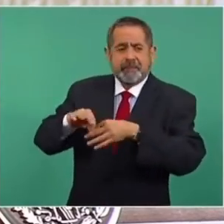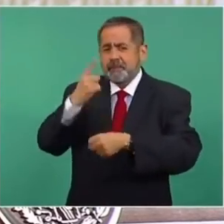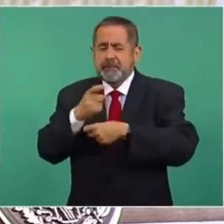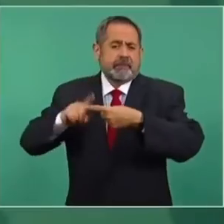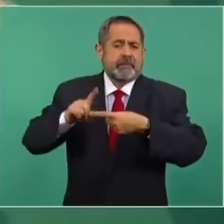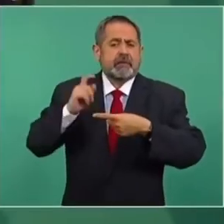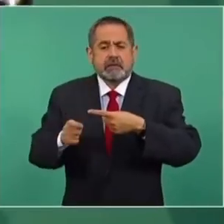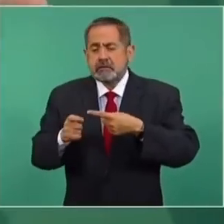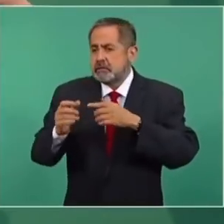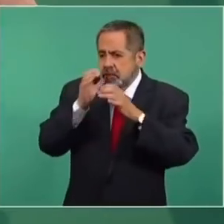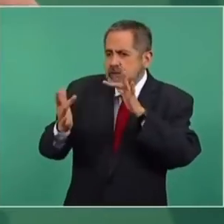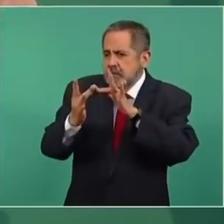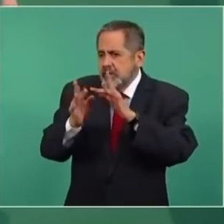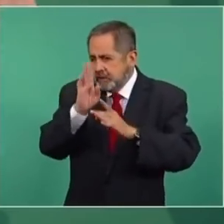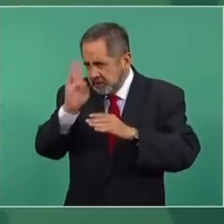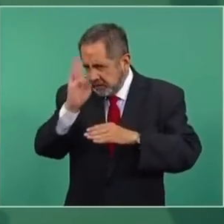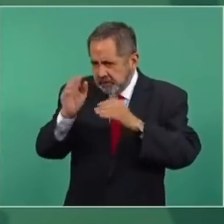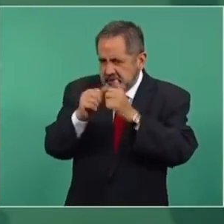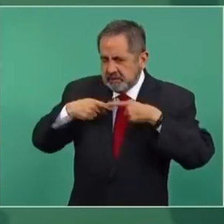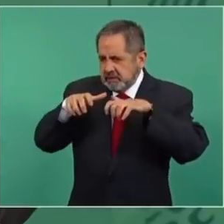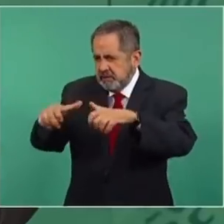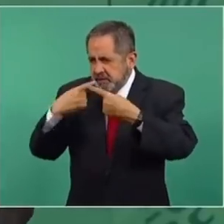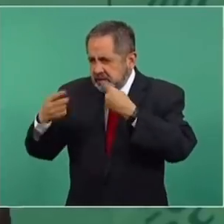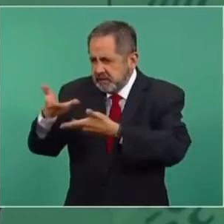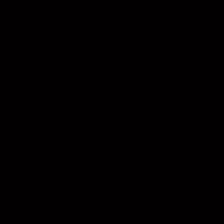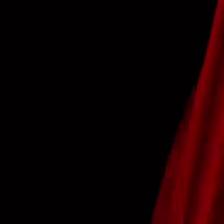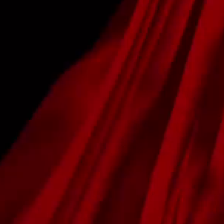fundamental es la comunicación con el pueblo.